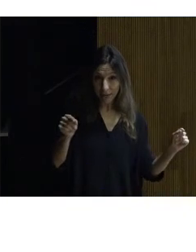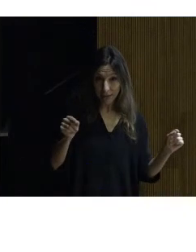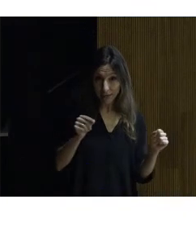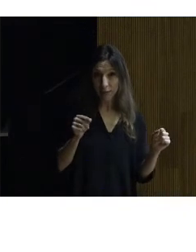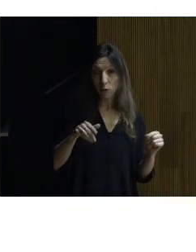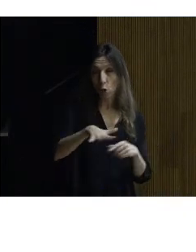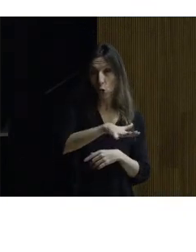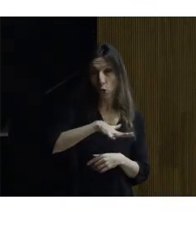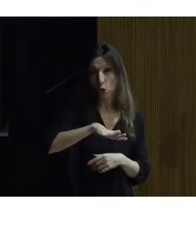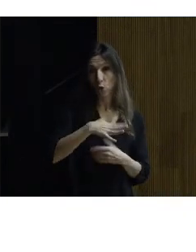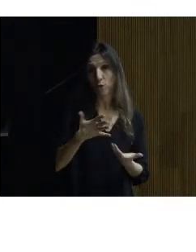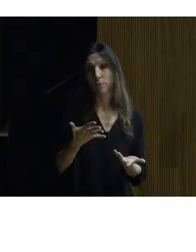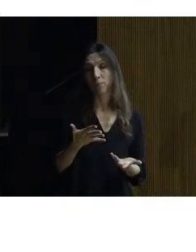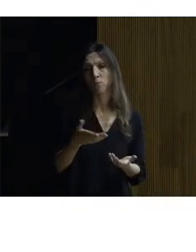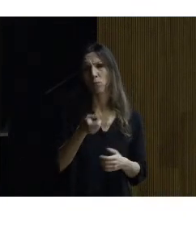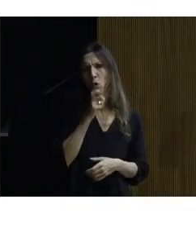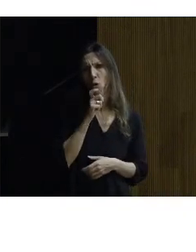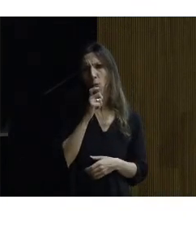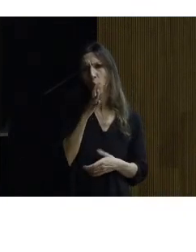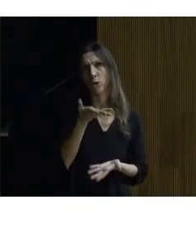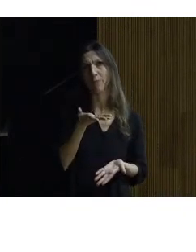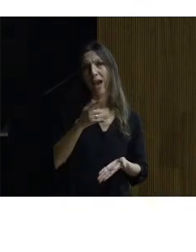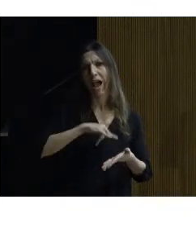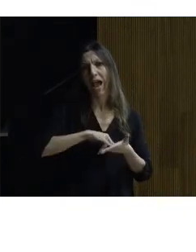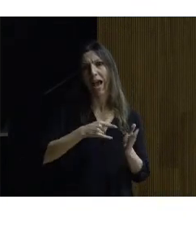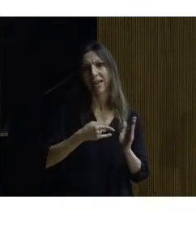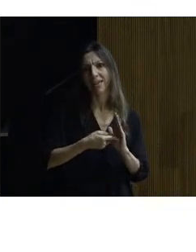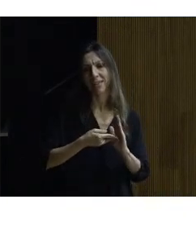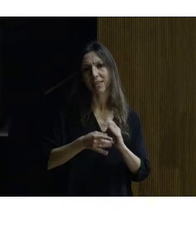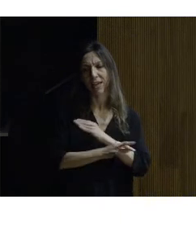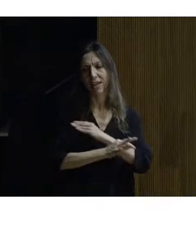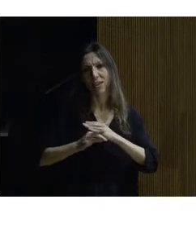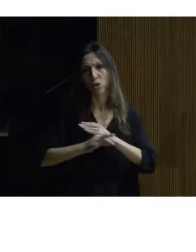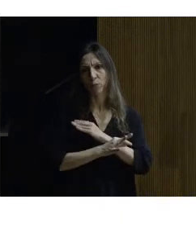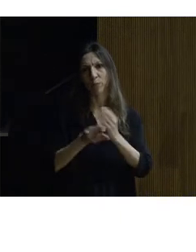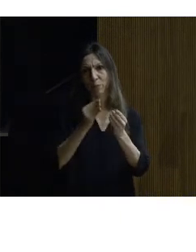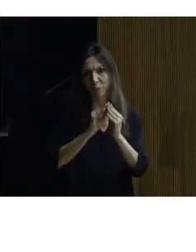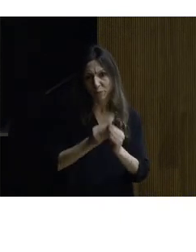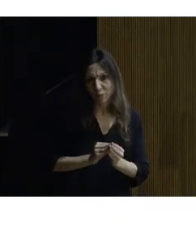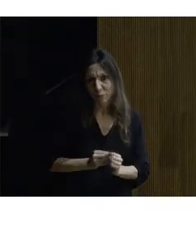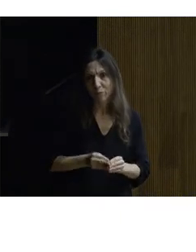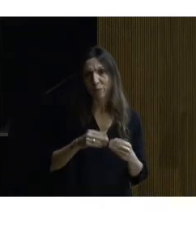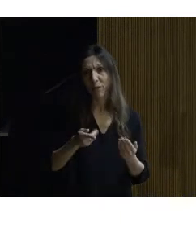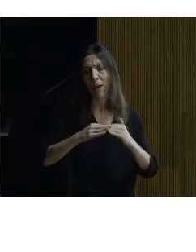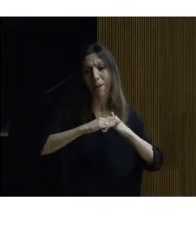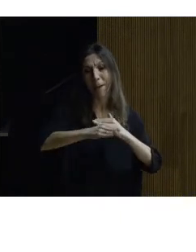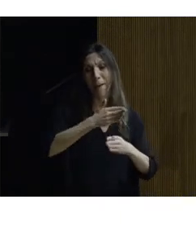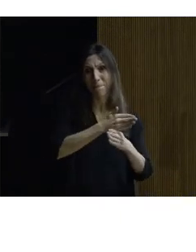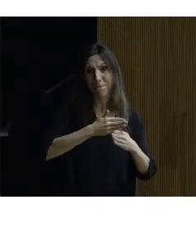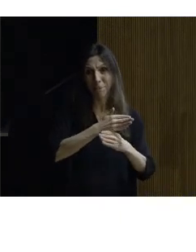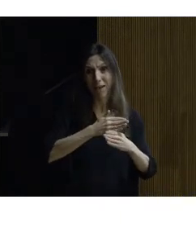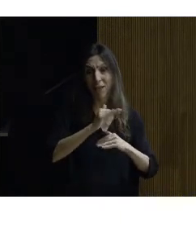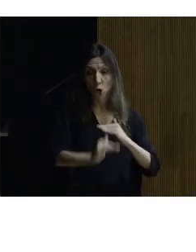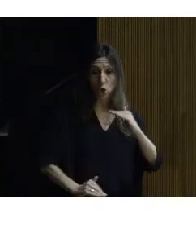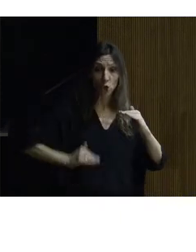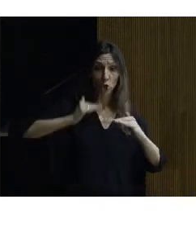¿cómo? dado que el arquitecto que llevó a cabo la rehabilitación colocó una tarima de madera sobre el pavimento original de granito